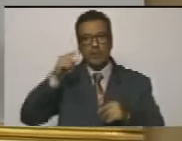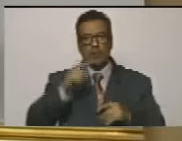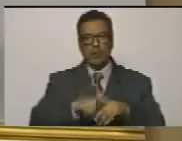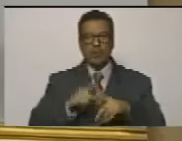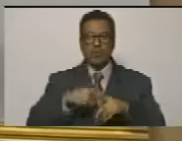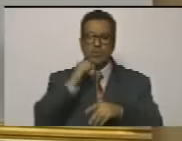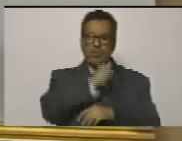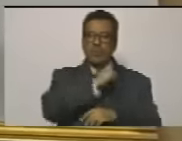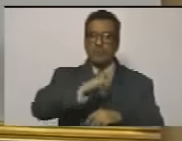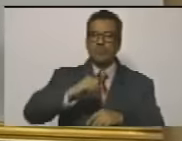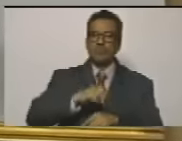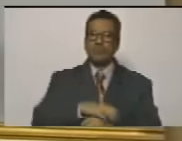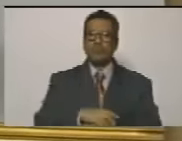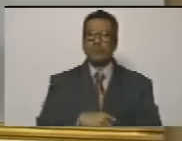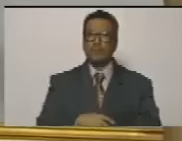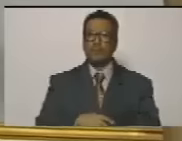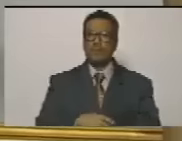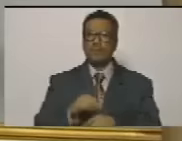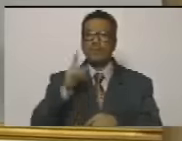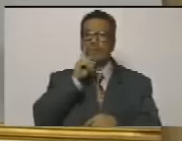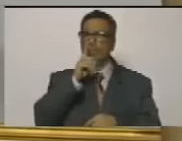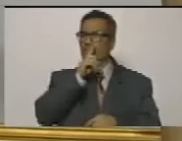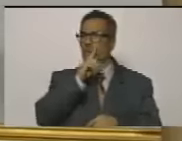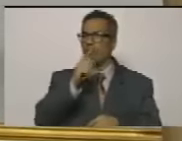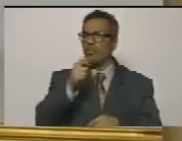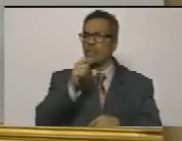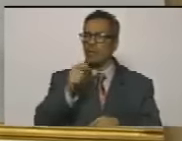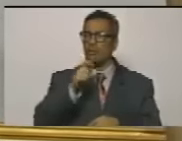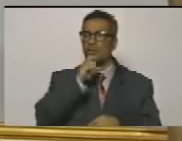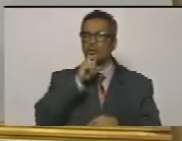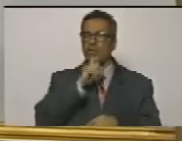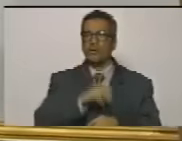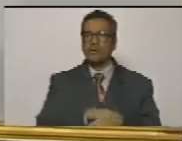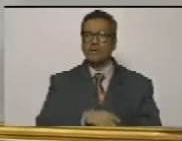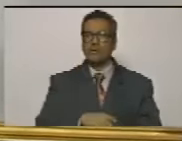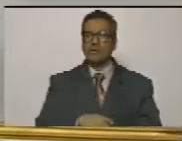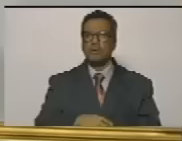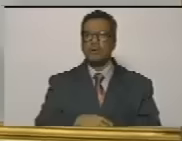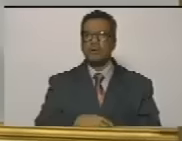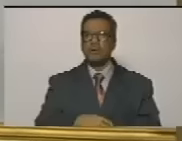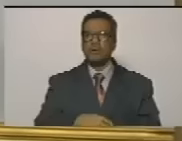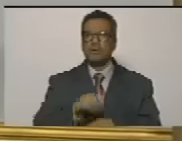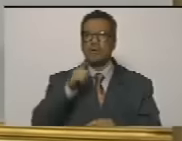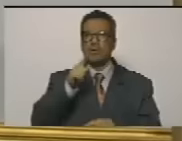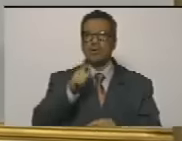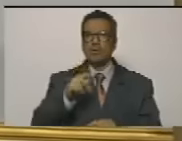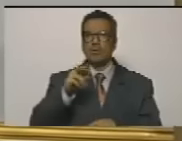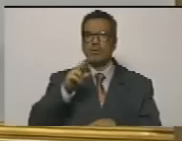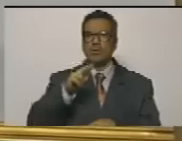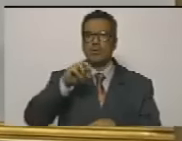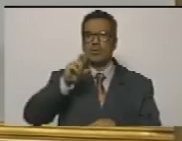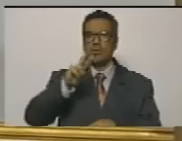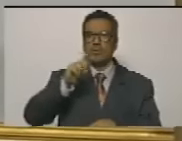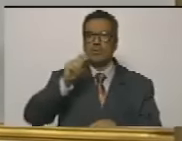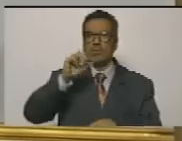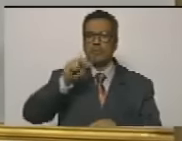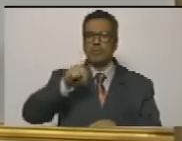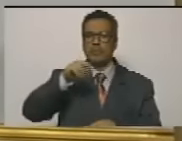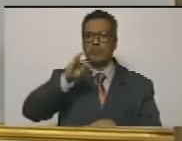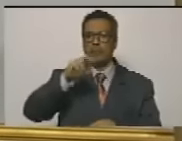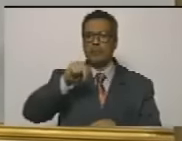de la criminología tiene un nombre un poquito complicado es el término de la revictimización